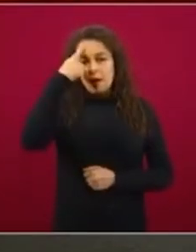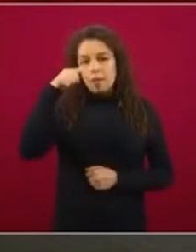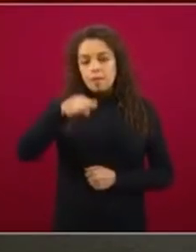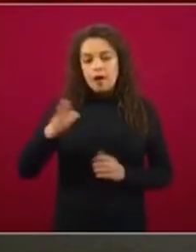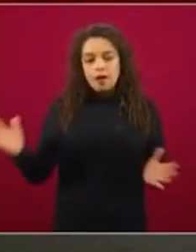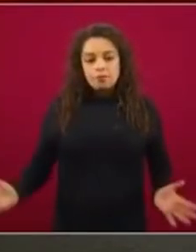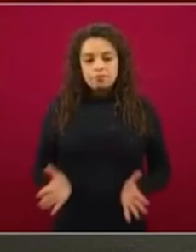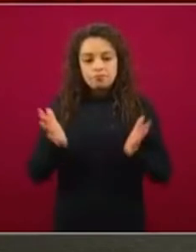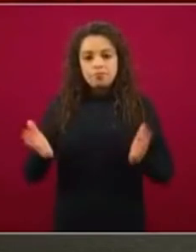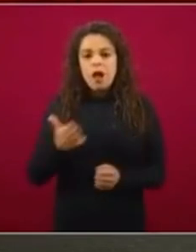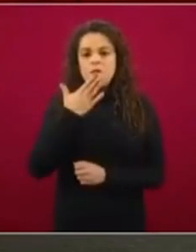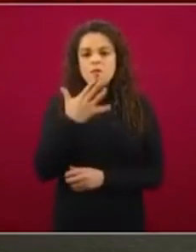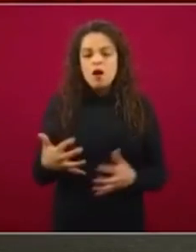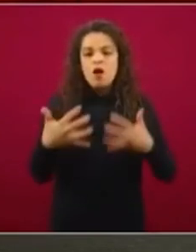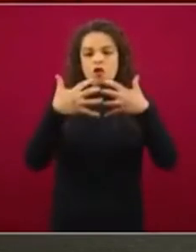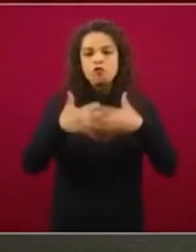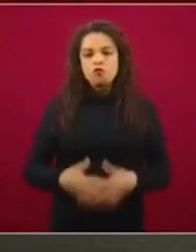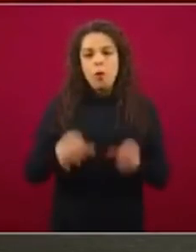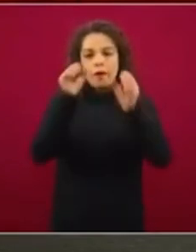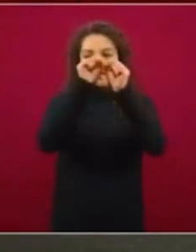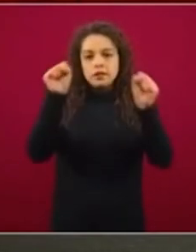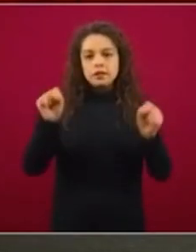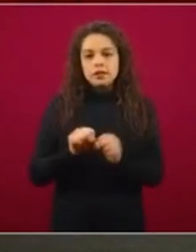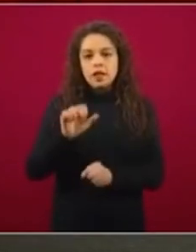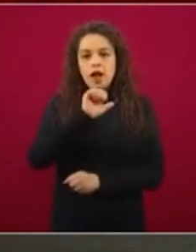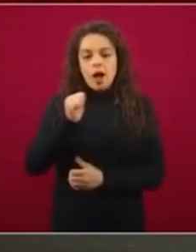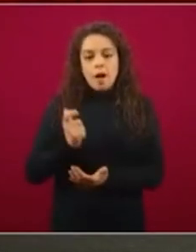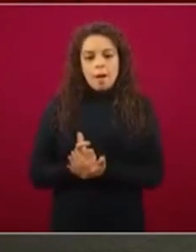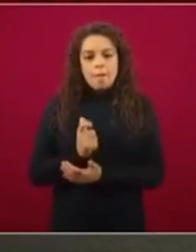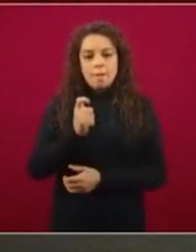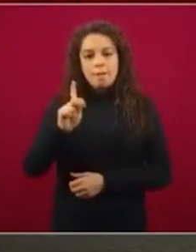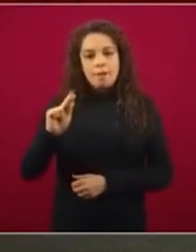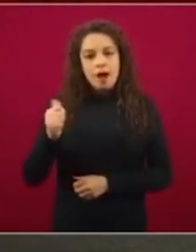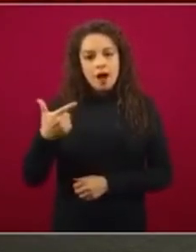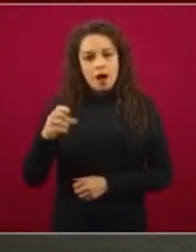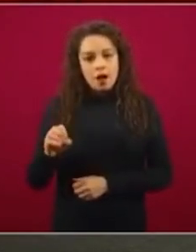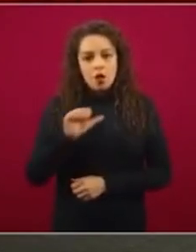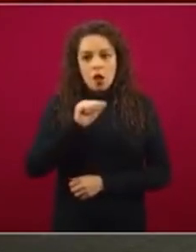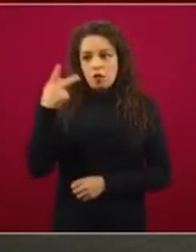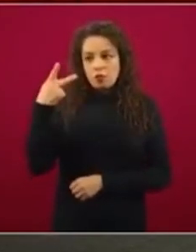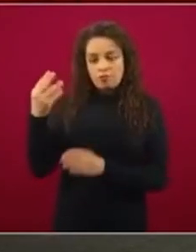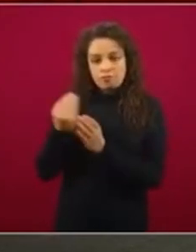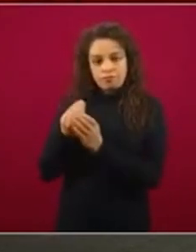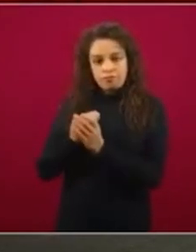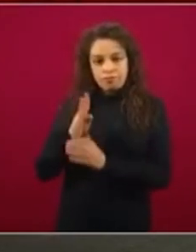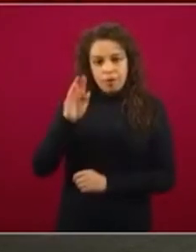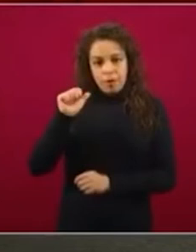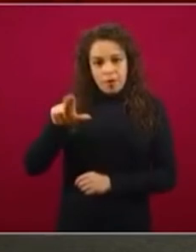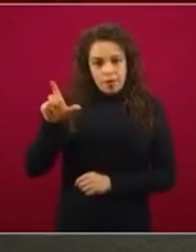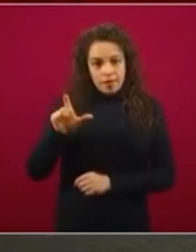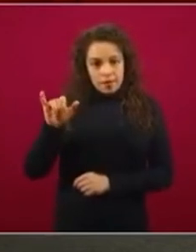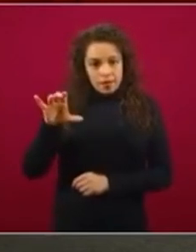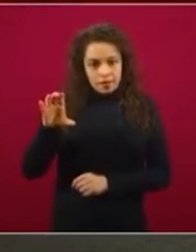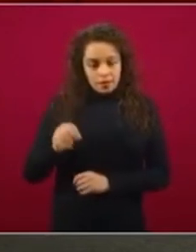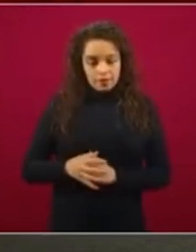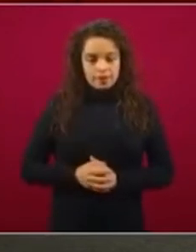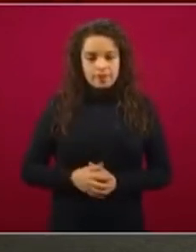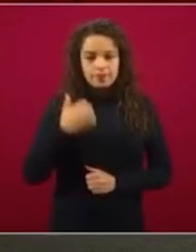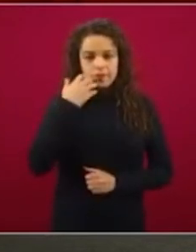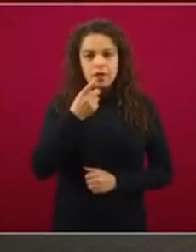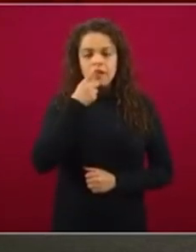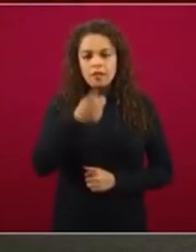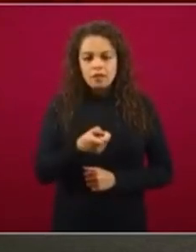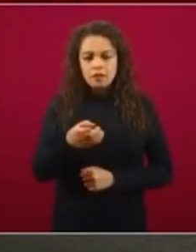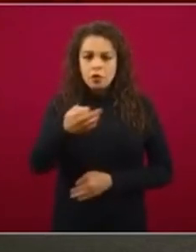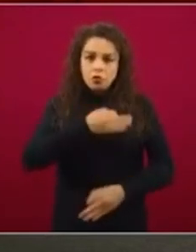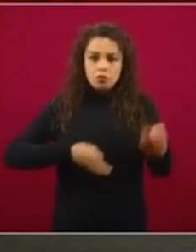de pagos. Y esa promoción de los sistemas de pagos por parte del Banco de México se entiende como hacer que todos y cada uno de